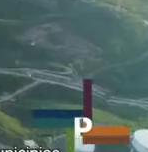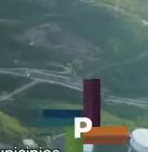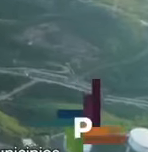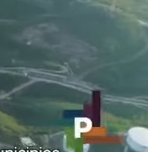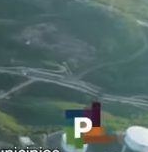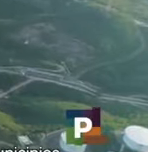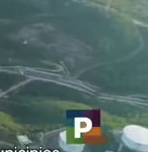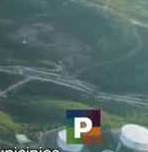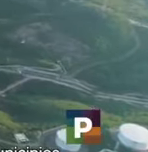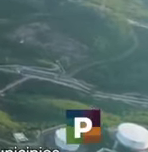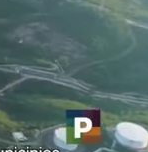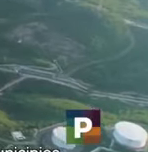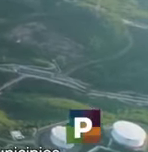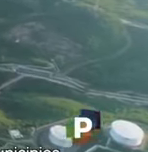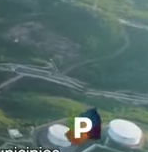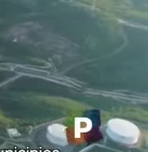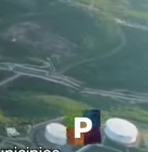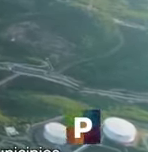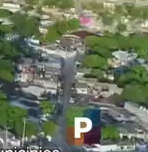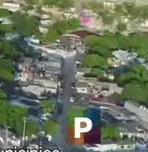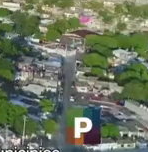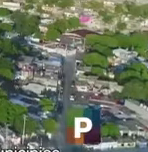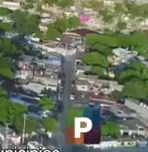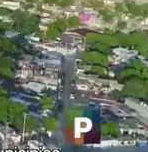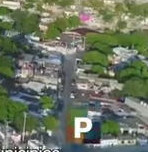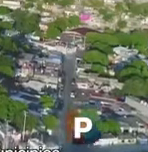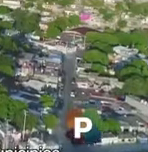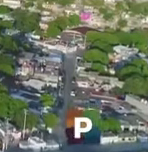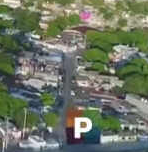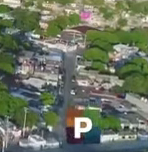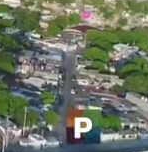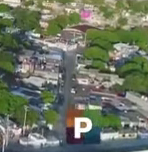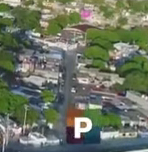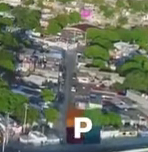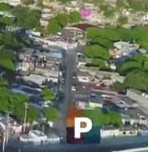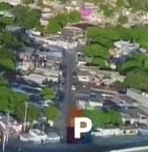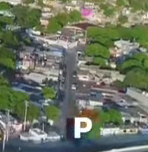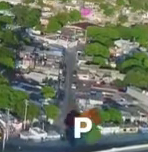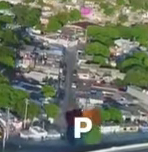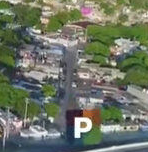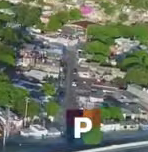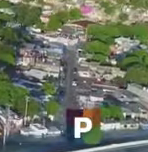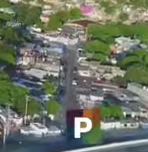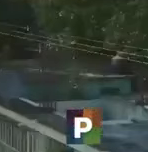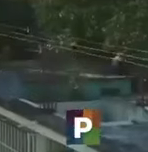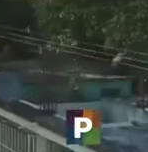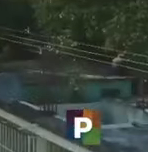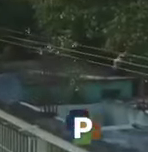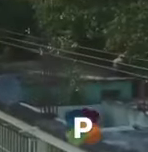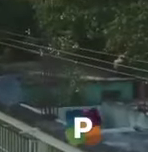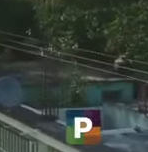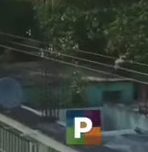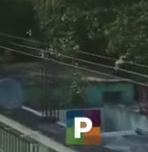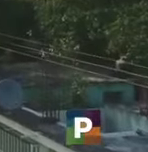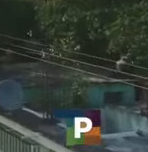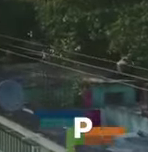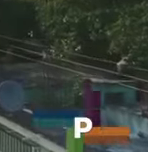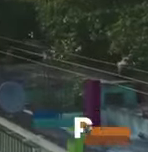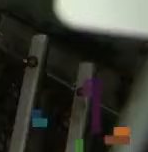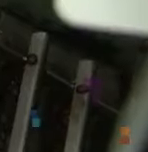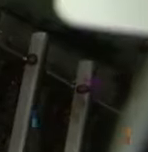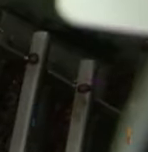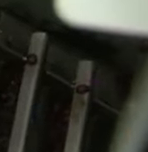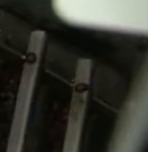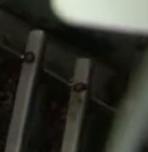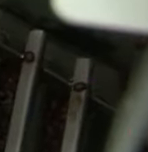El programa ISMO busca el desarrollo para 79 municipios de Oaxaca y Veracruz, elegidos por su proximidad con las vías del